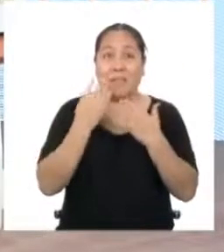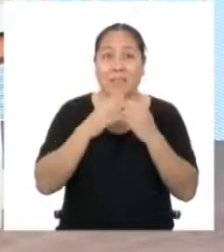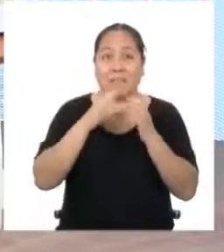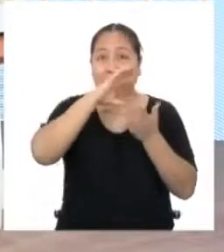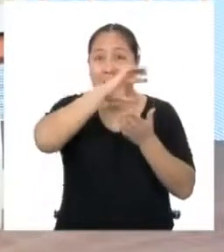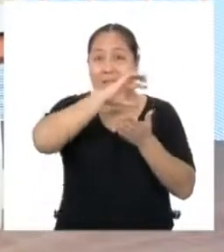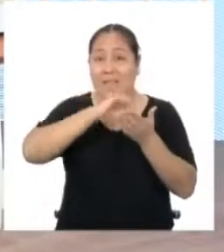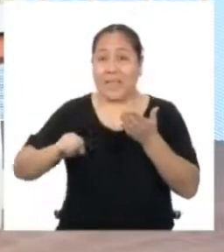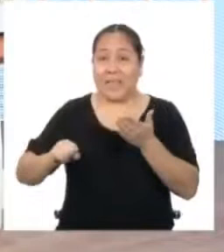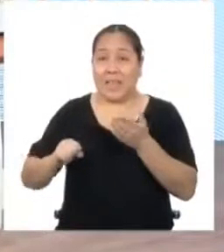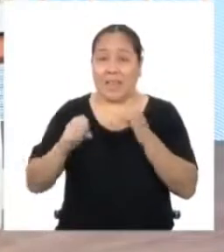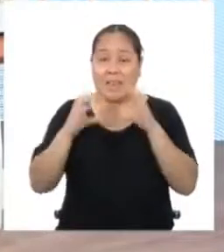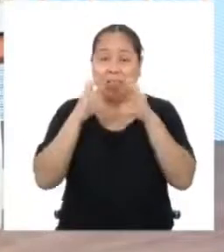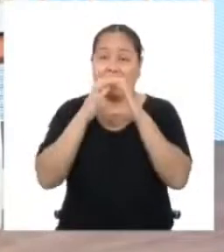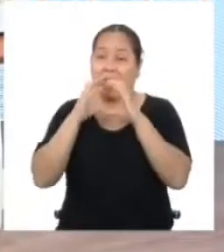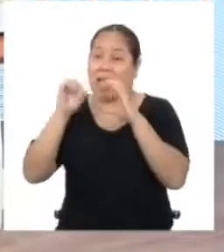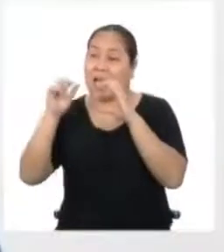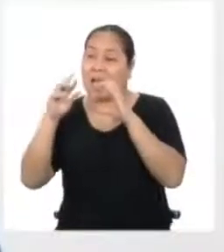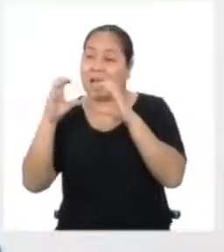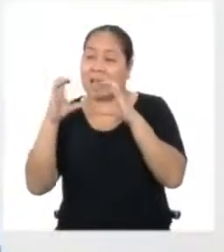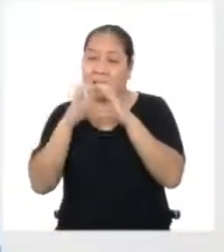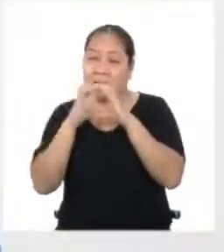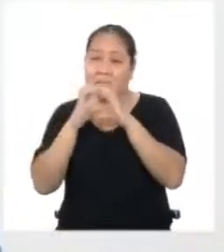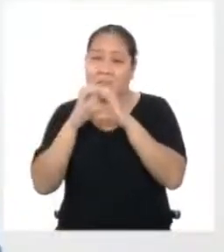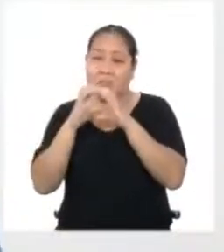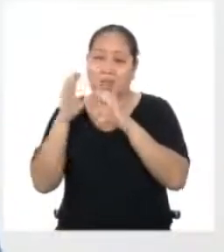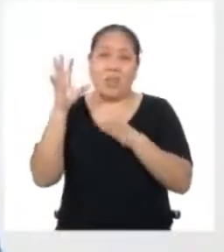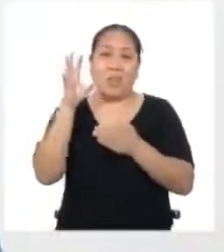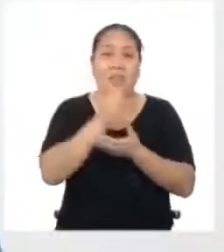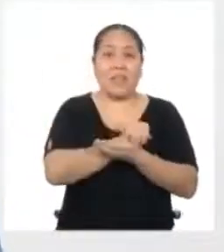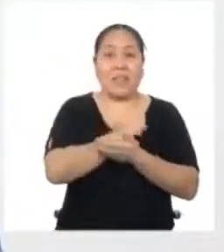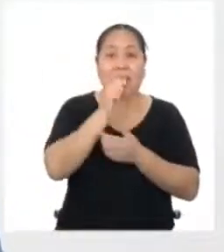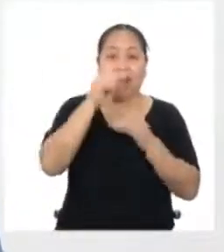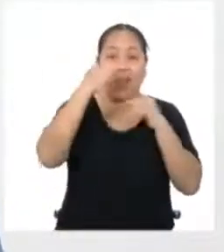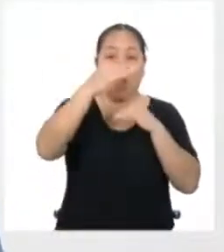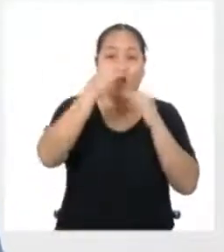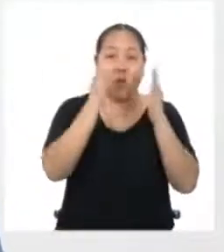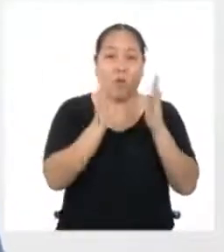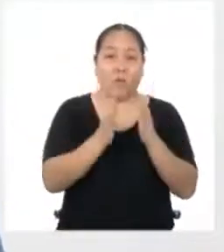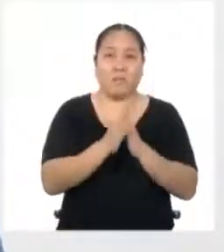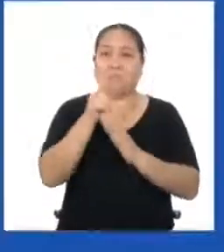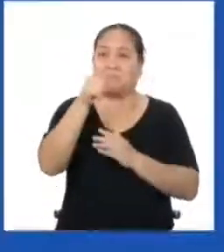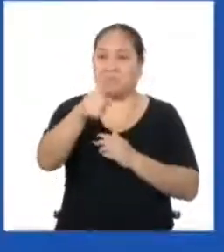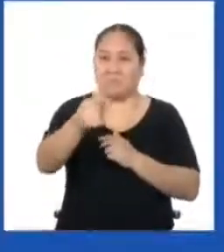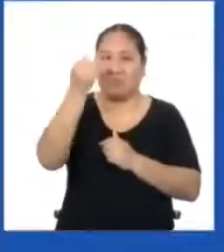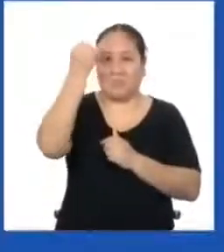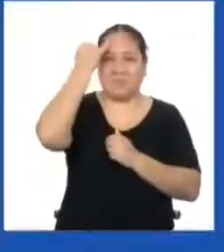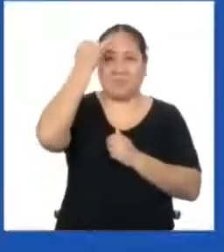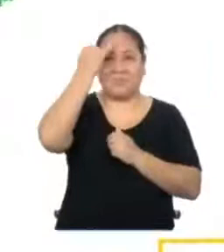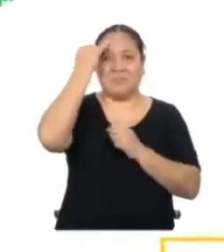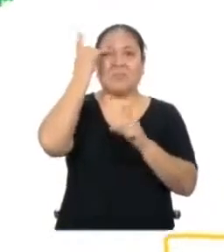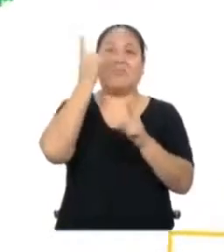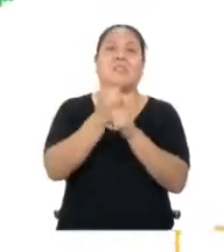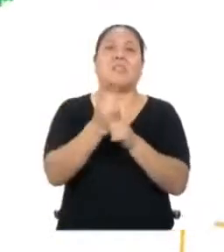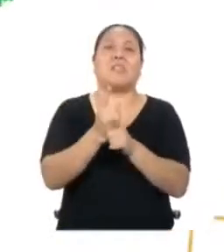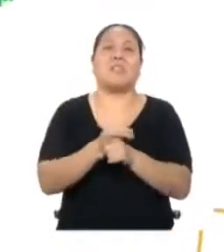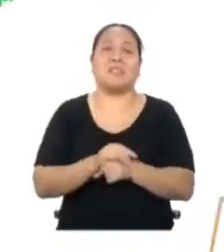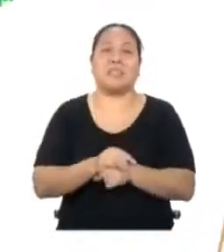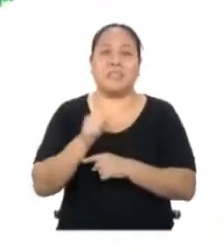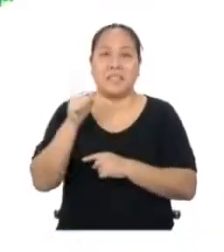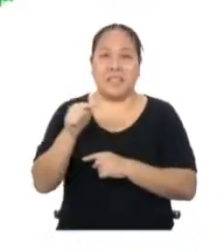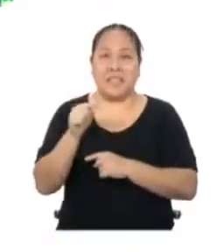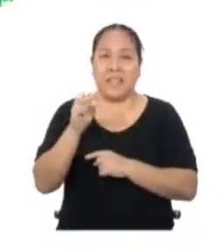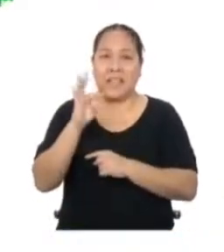restar el área del círculo al área del cuadrado Y tu lógica te ha llevado por el camino correcto Si la